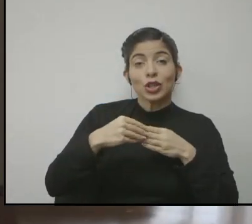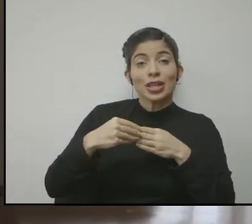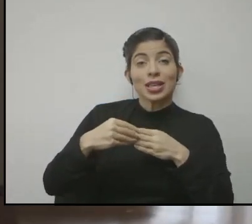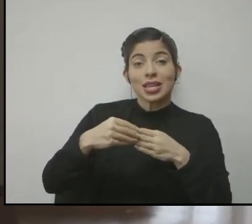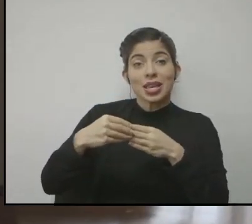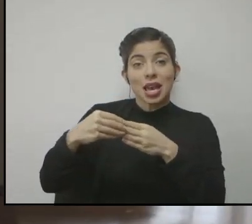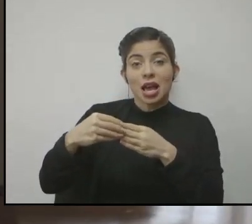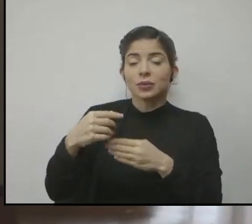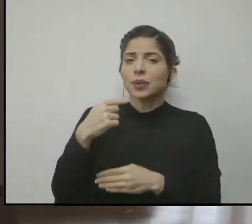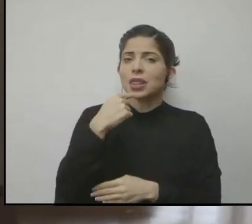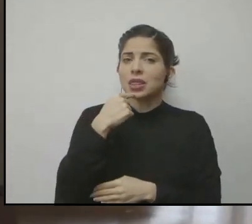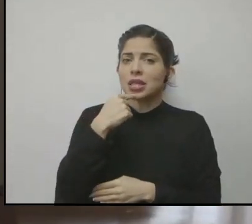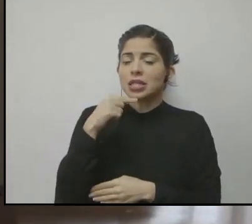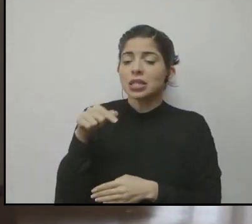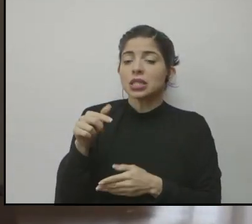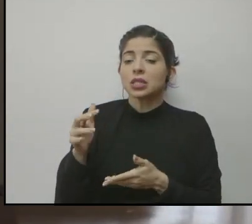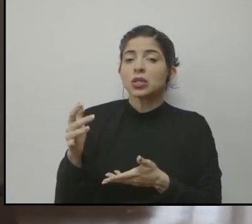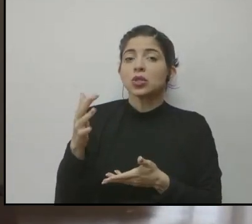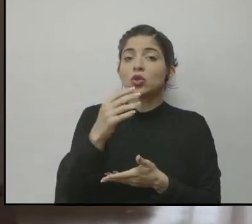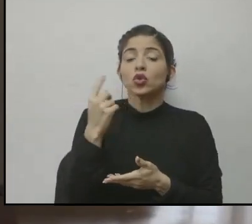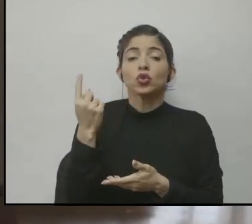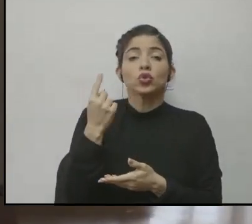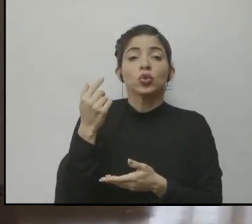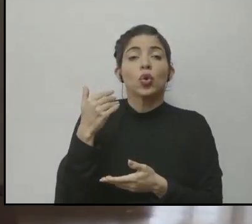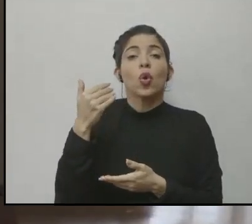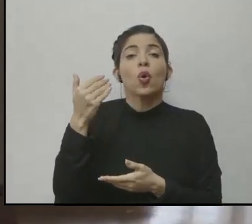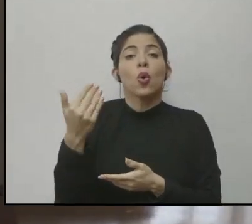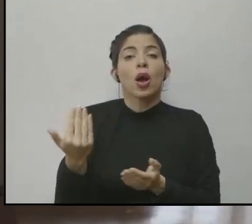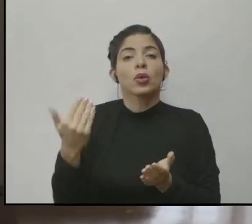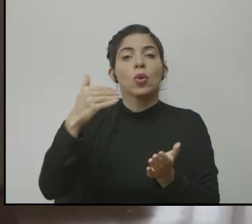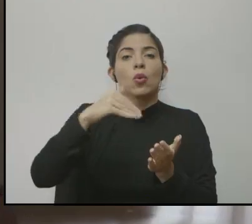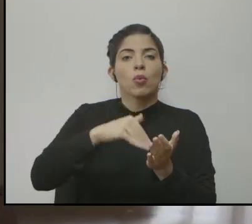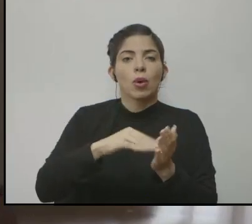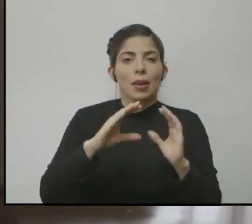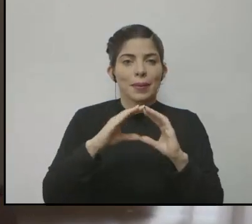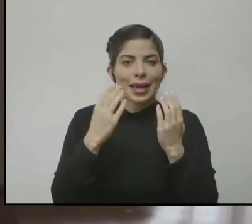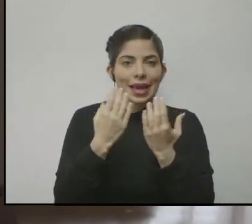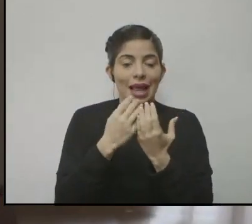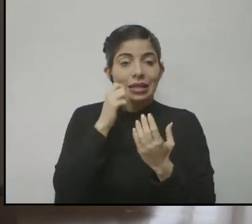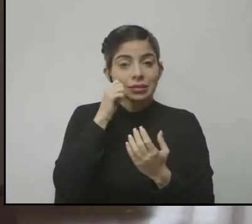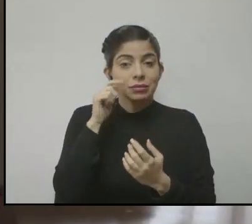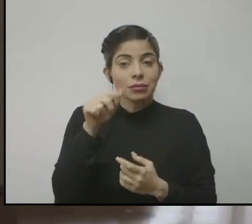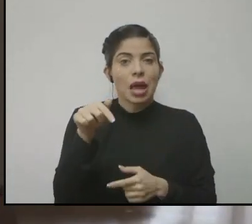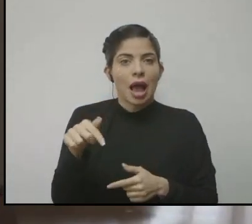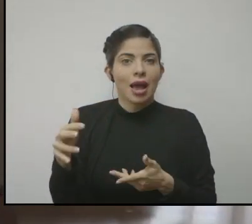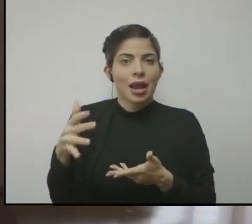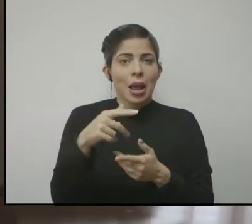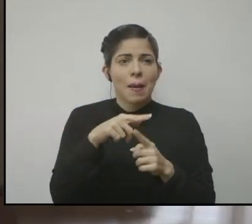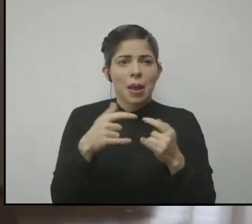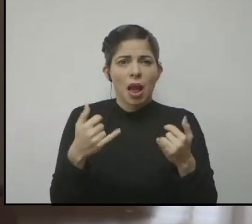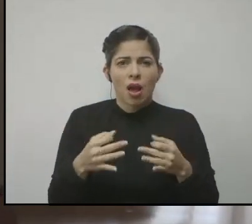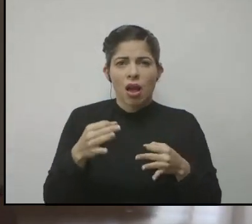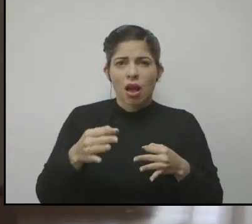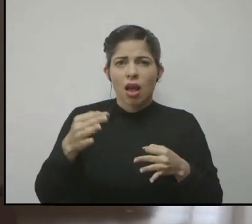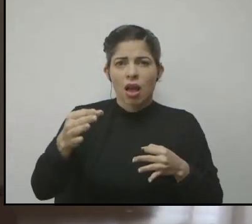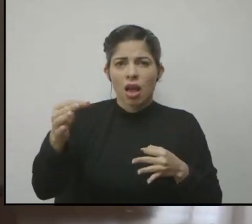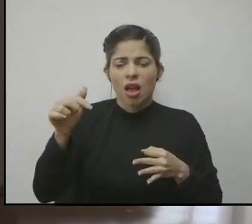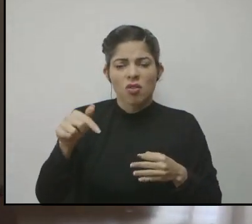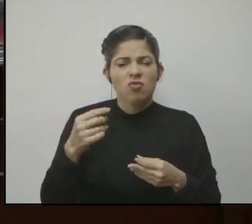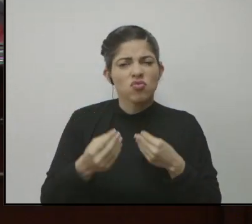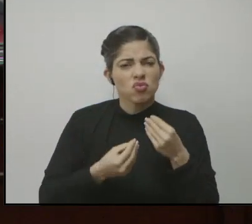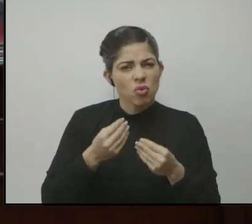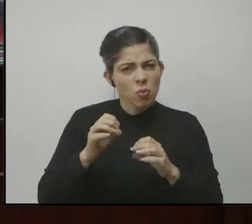se indicó que se recogían sólo cuando se volviera la presencialidad pero cada vez se va postergando más.